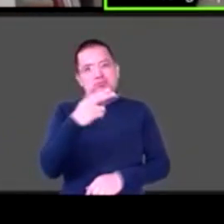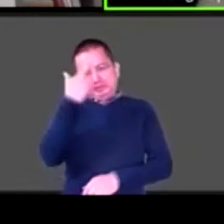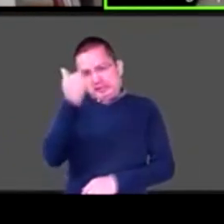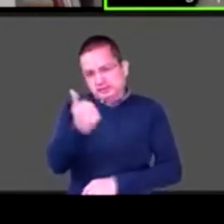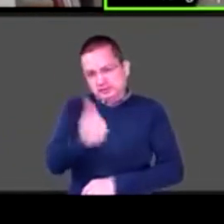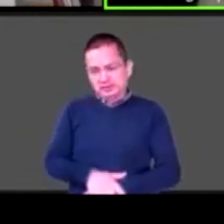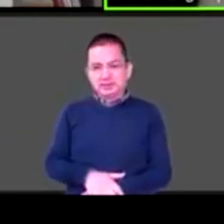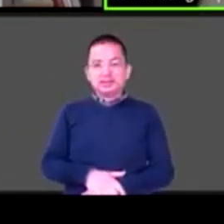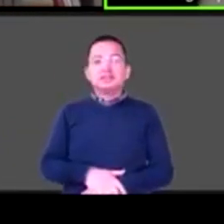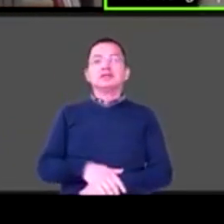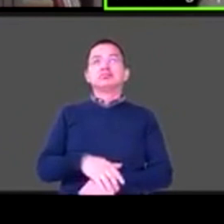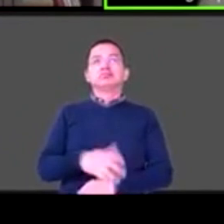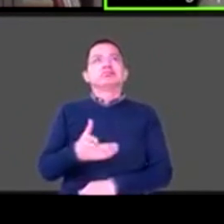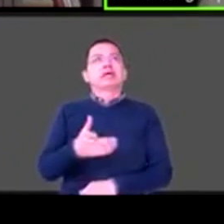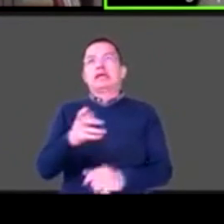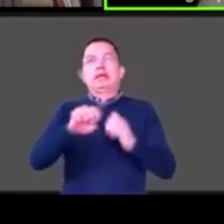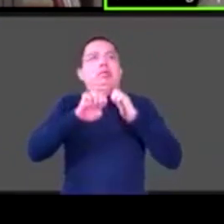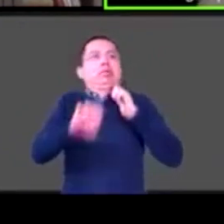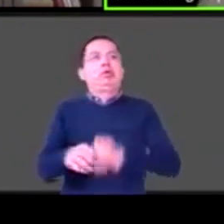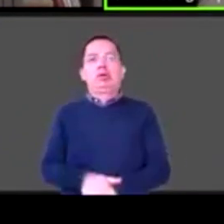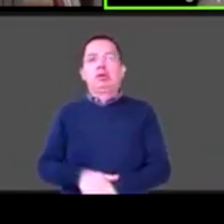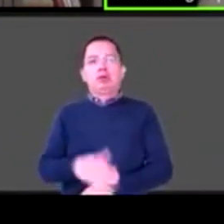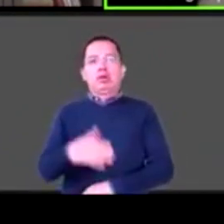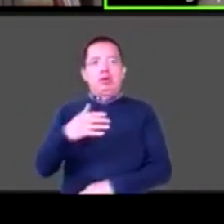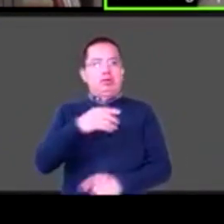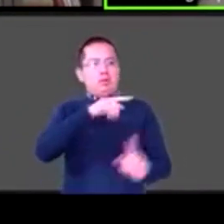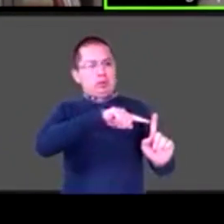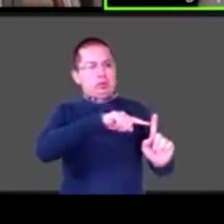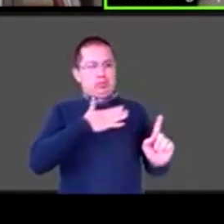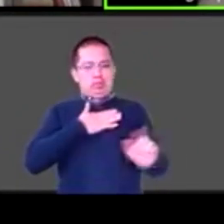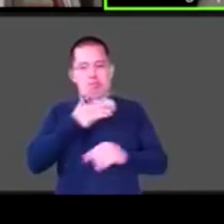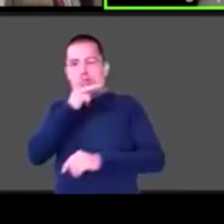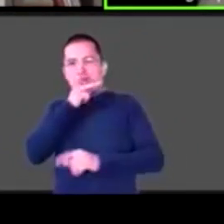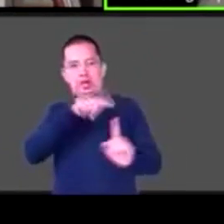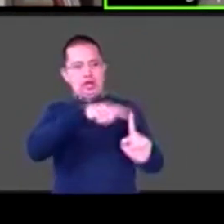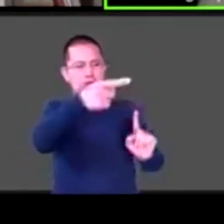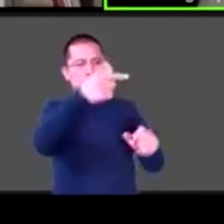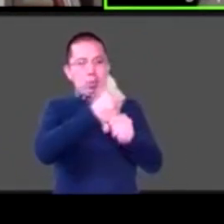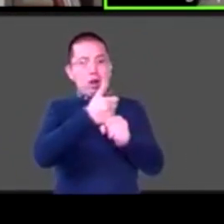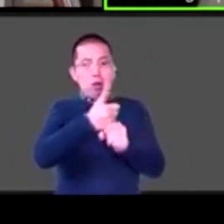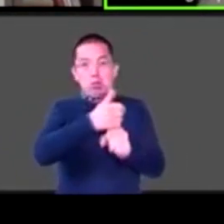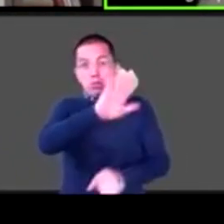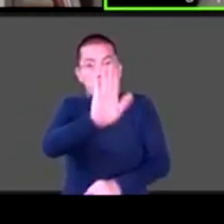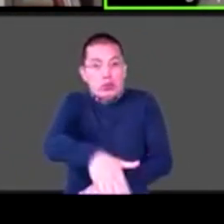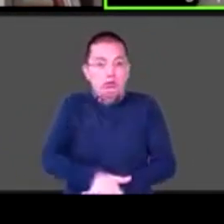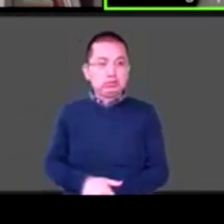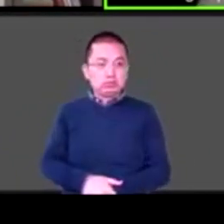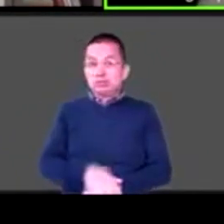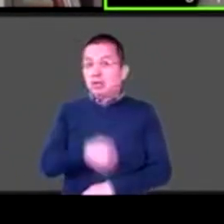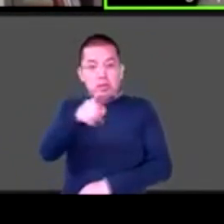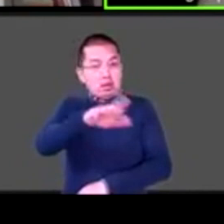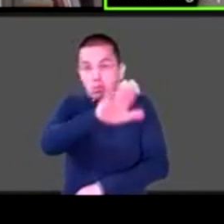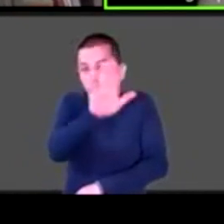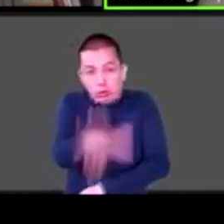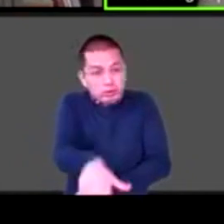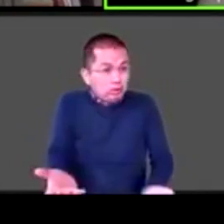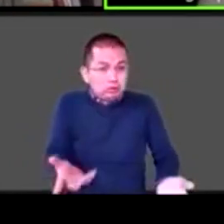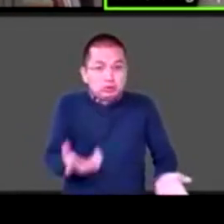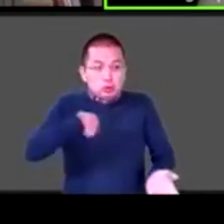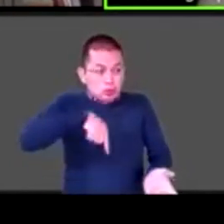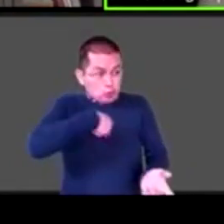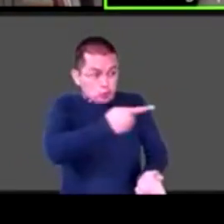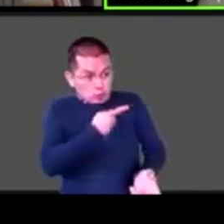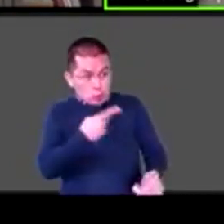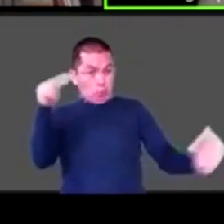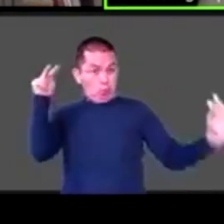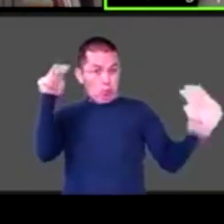Que no lo vamos a volver a ver más. Y eso nos duele, ¿no? Y me duele. Y tienes derecho a sentirte